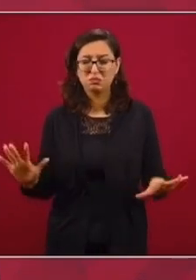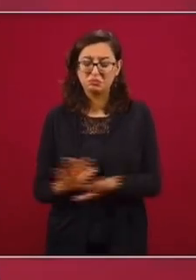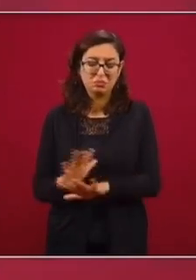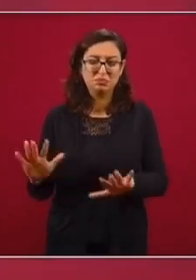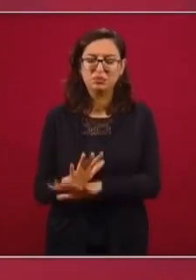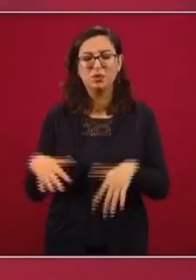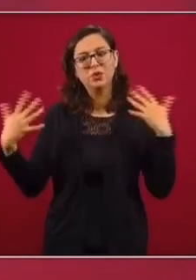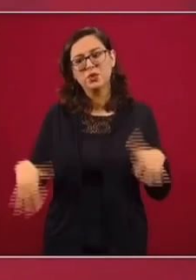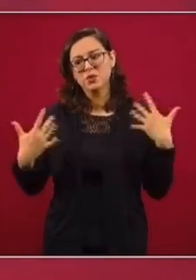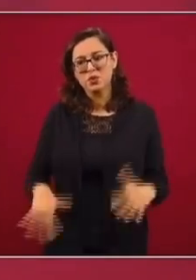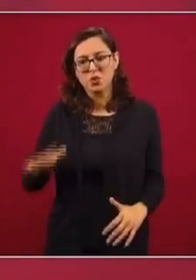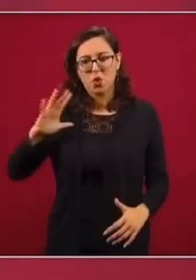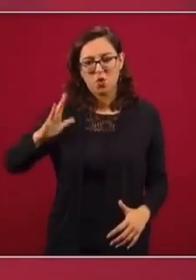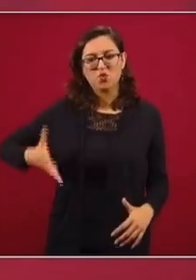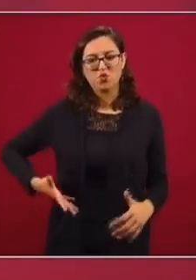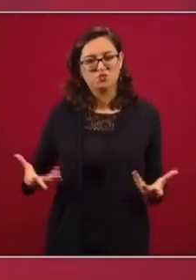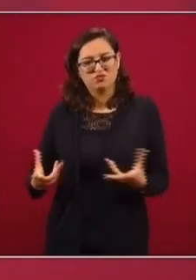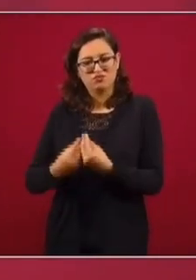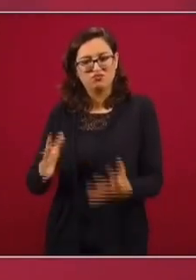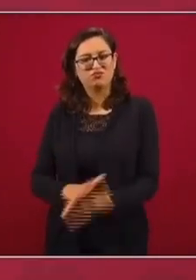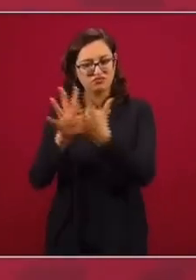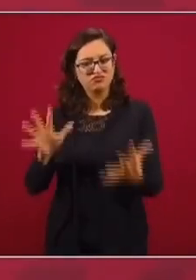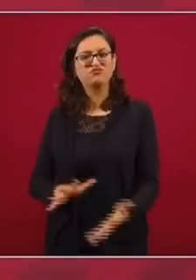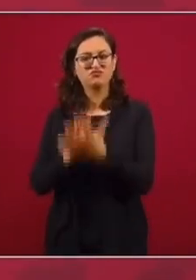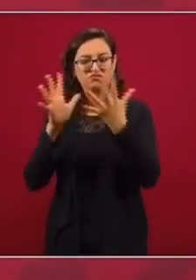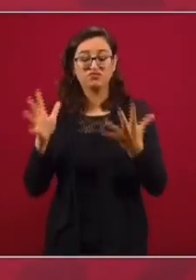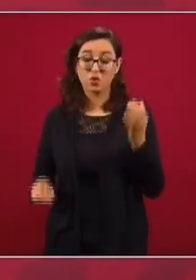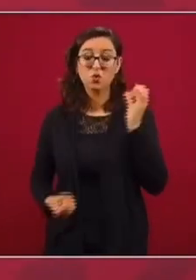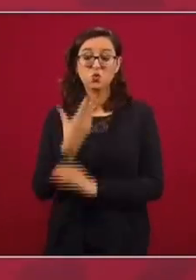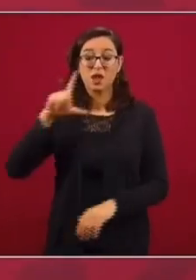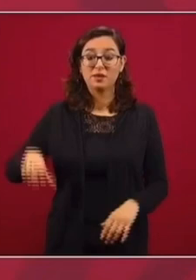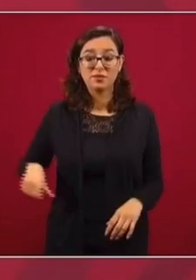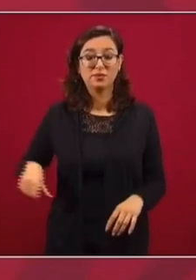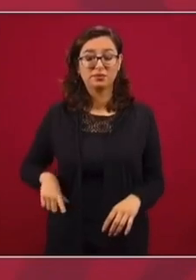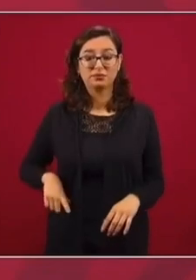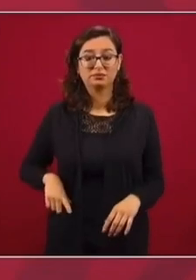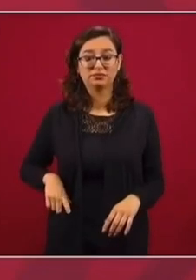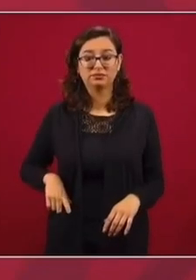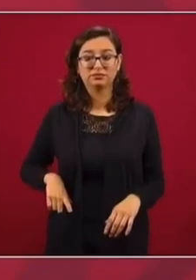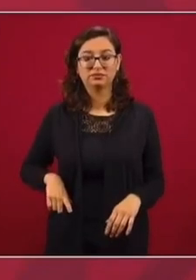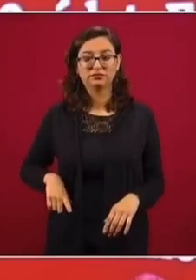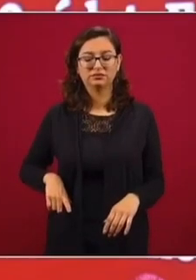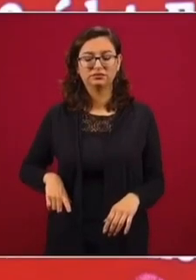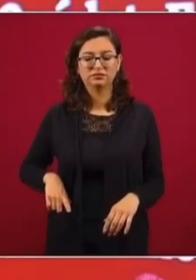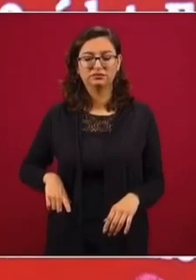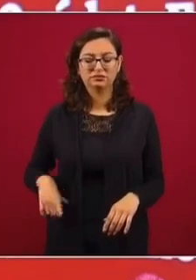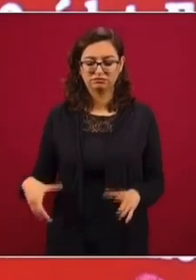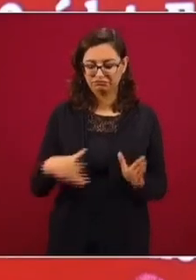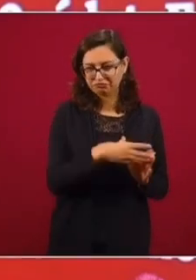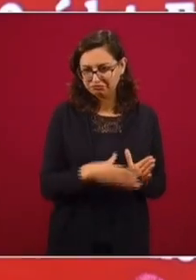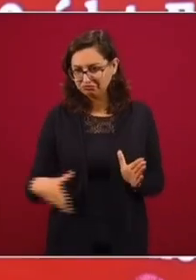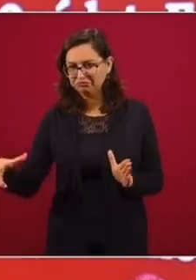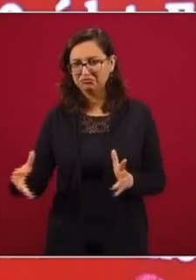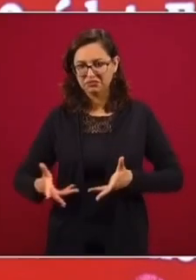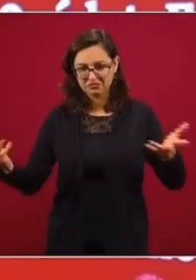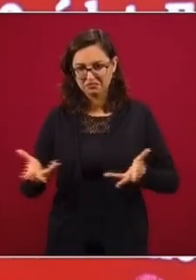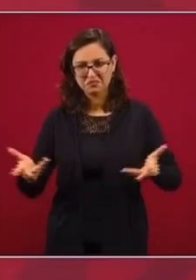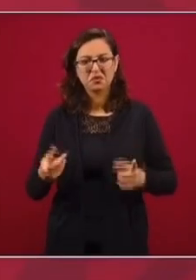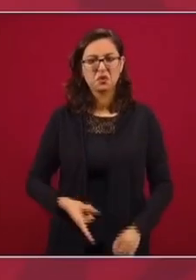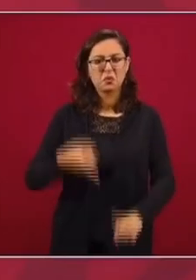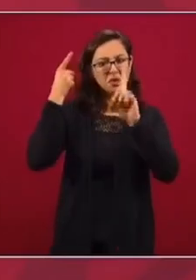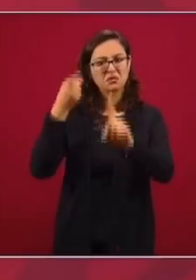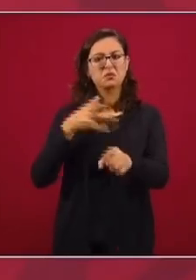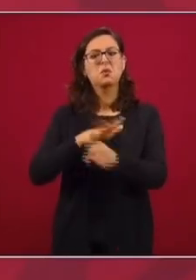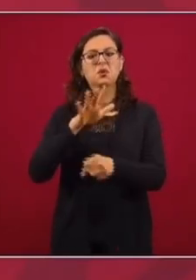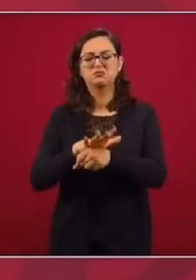de modo que es un timbre de orgullo poder participar. Es un gobierno que está buscando llevar a cabo